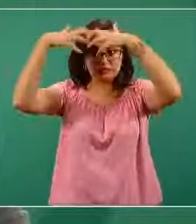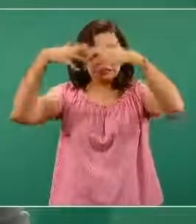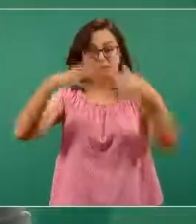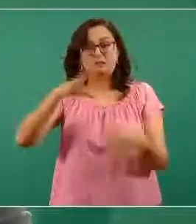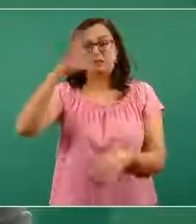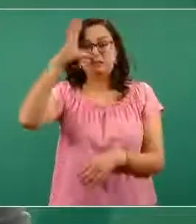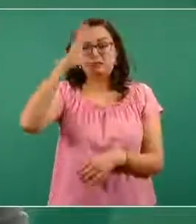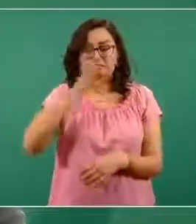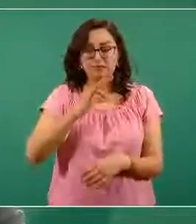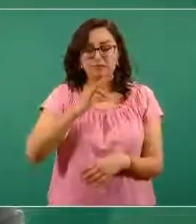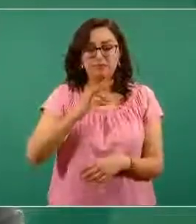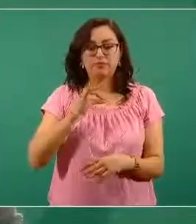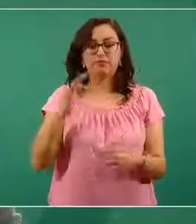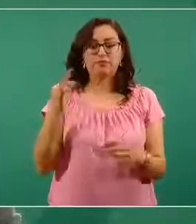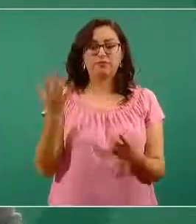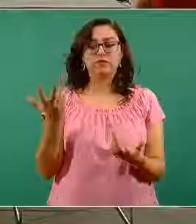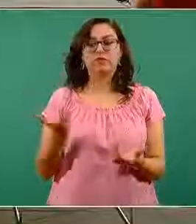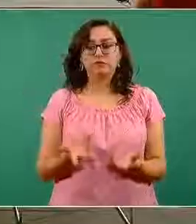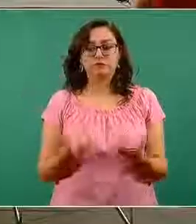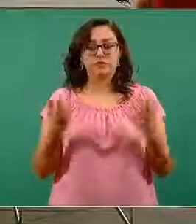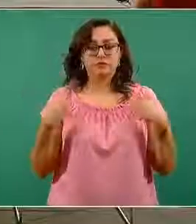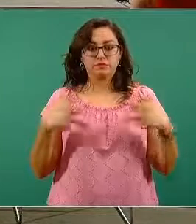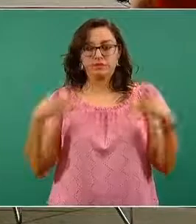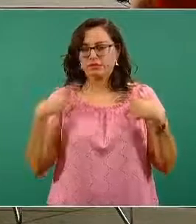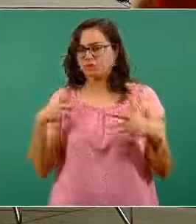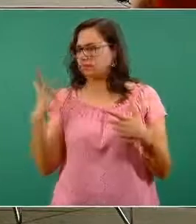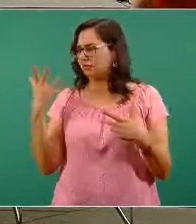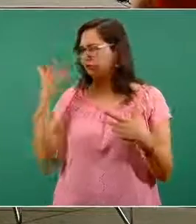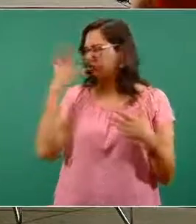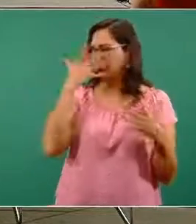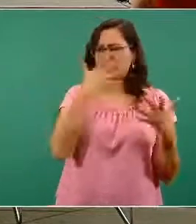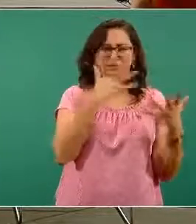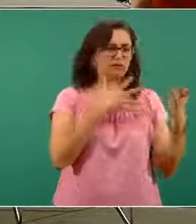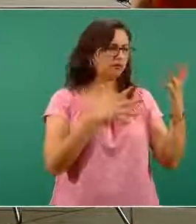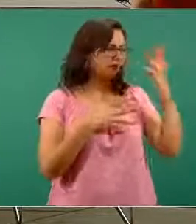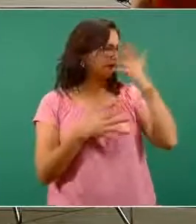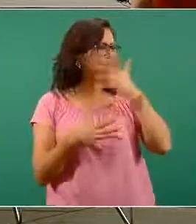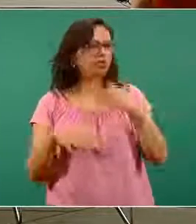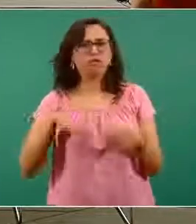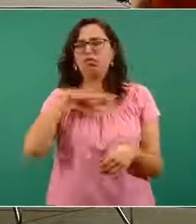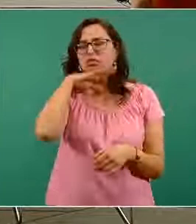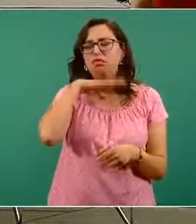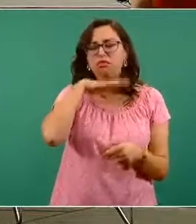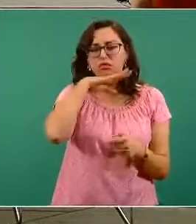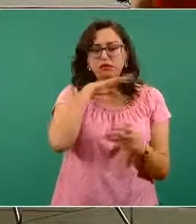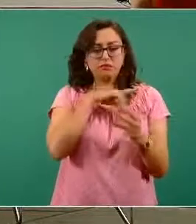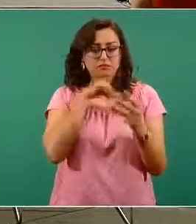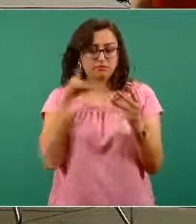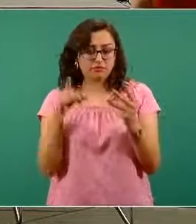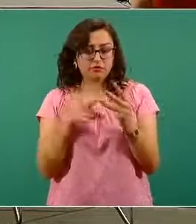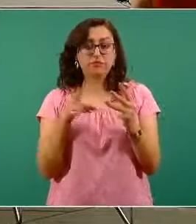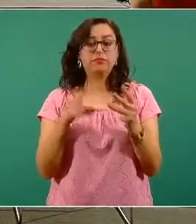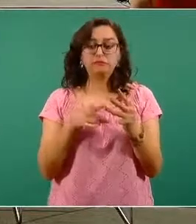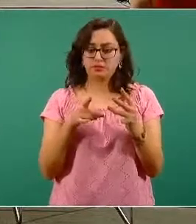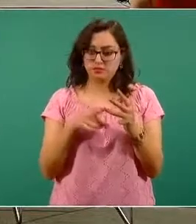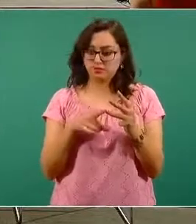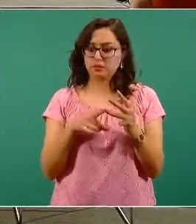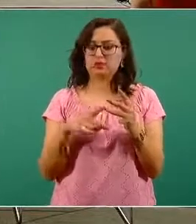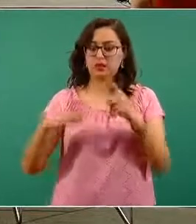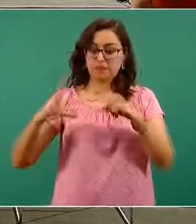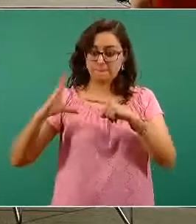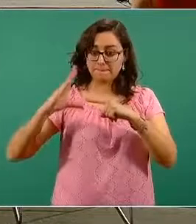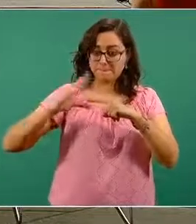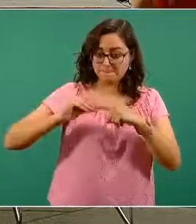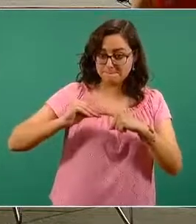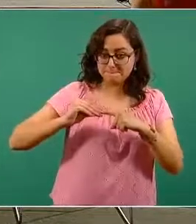falta de oxígeno y las personas se desorientan. Definitivamente la medición, la propia medición